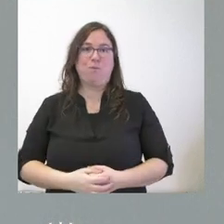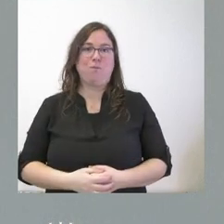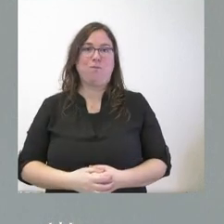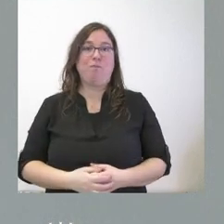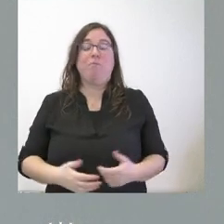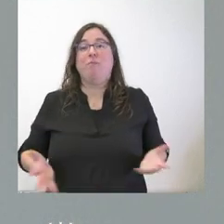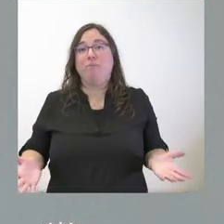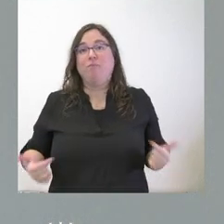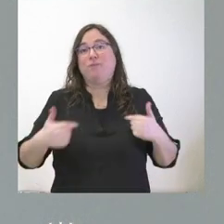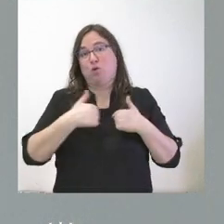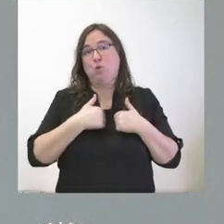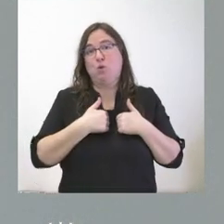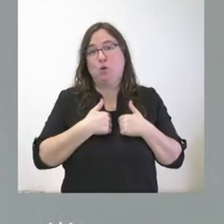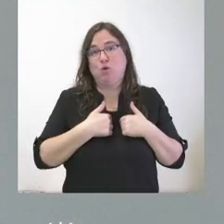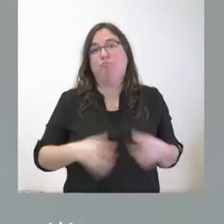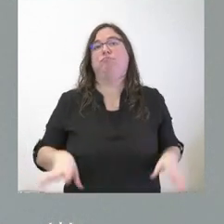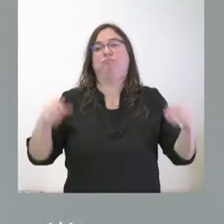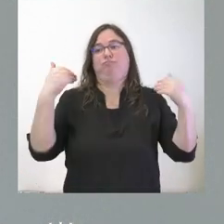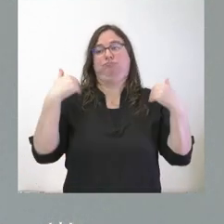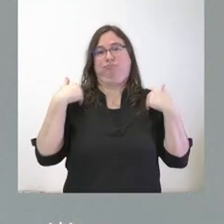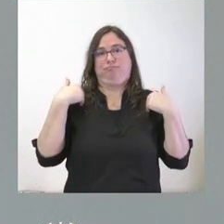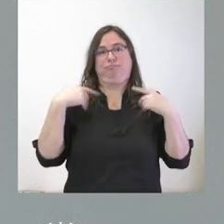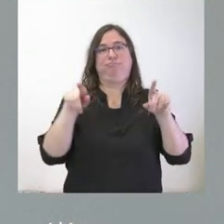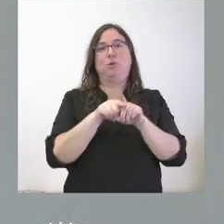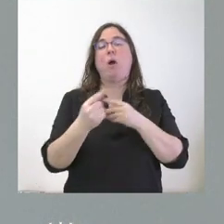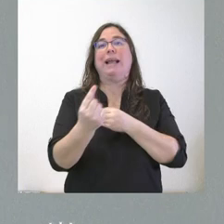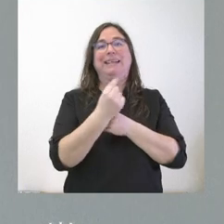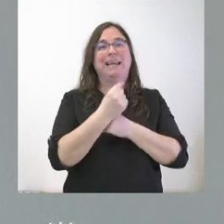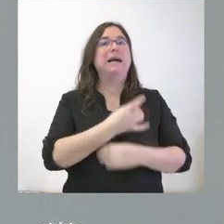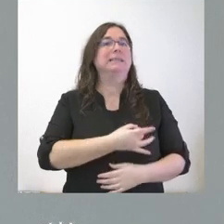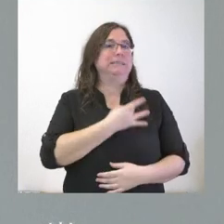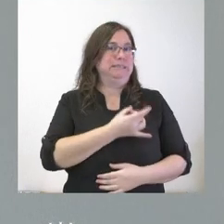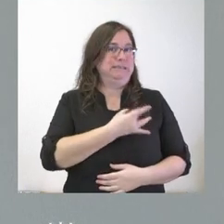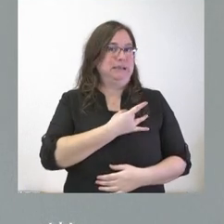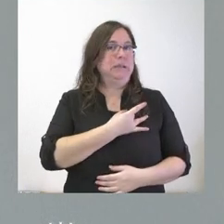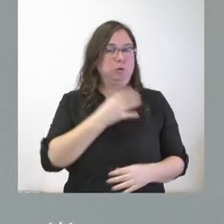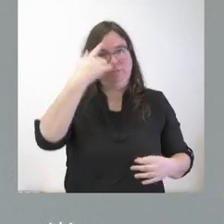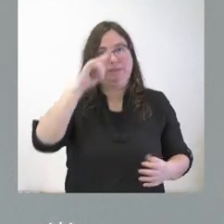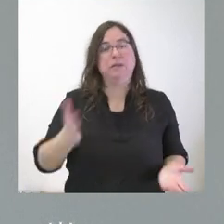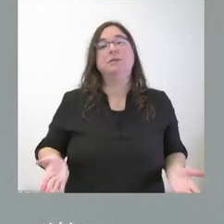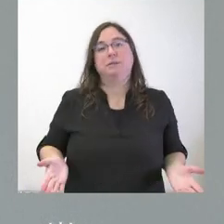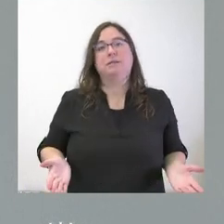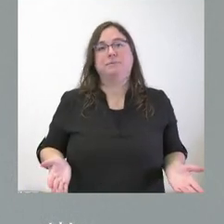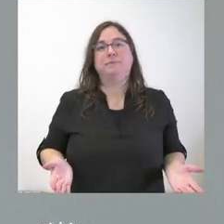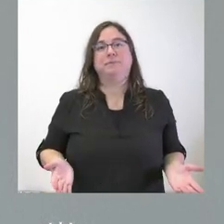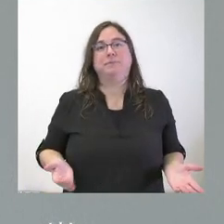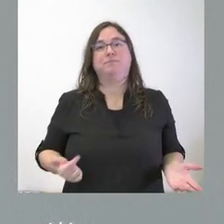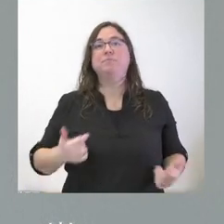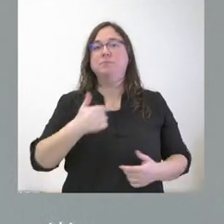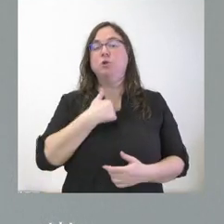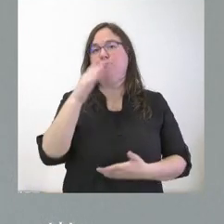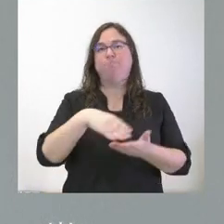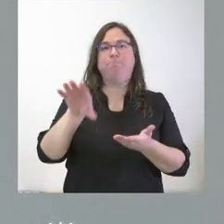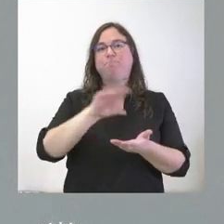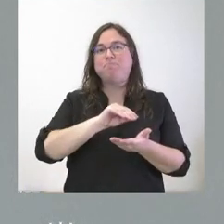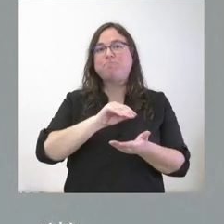yo que, lógicamente, asumo las críticas que nos puedan dar los sindicatos a este respecto, pues, lógicamente, también entiendo